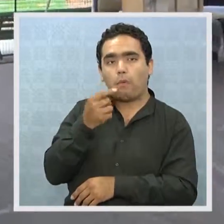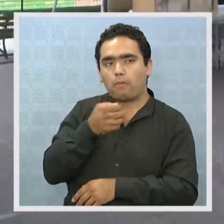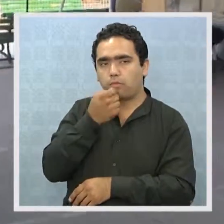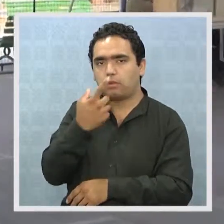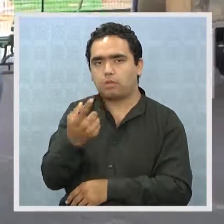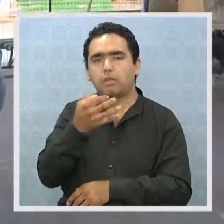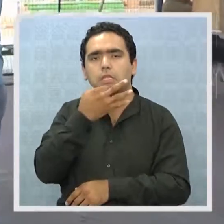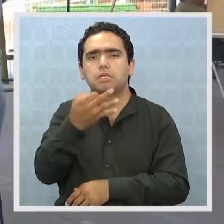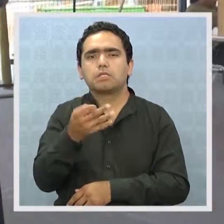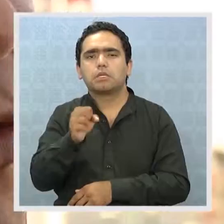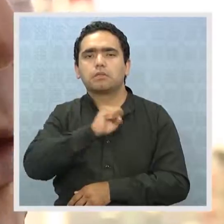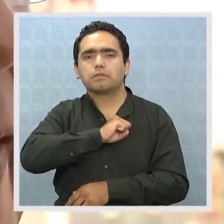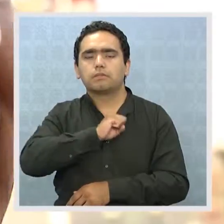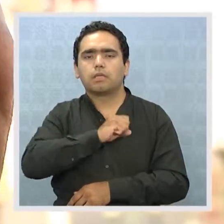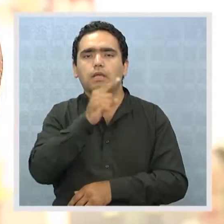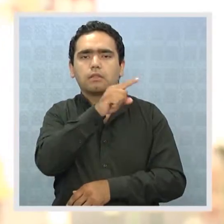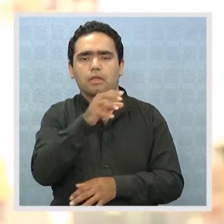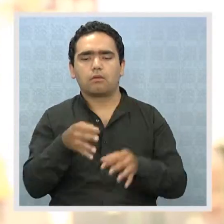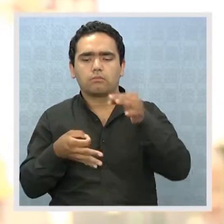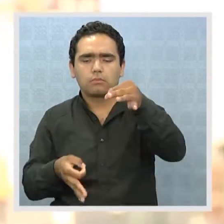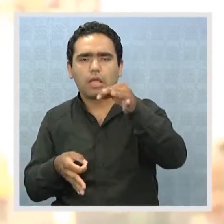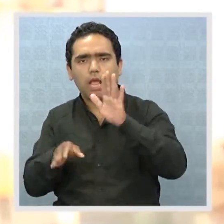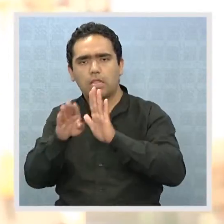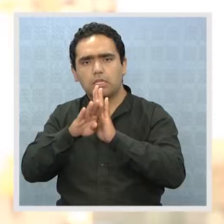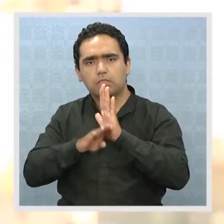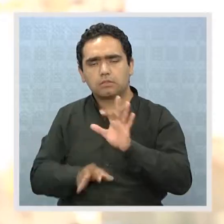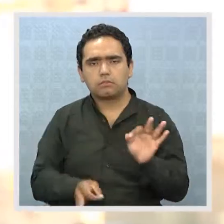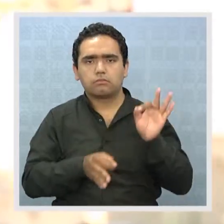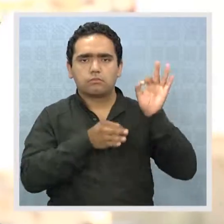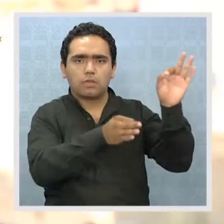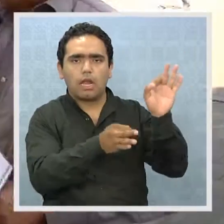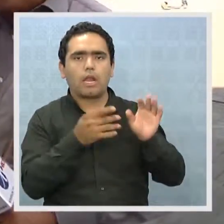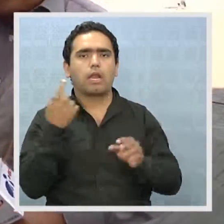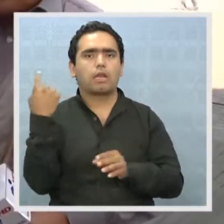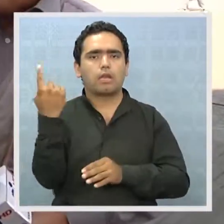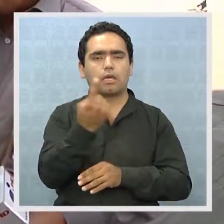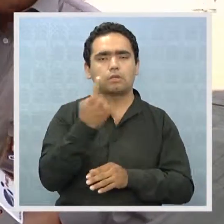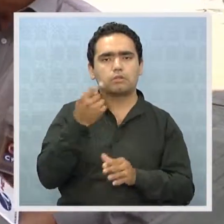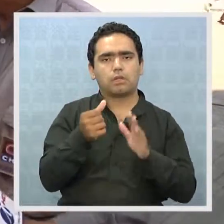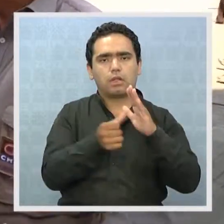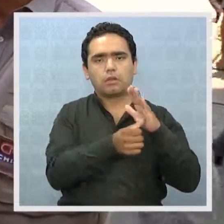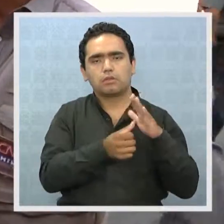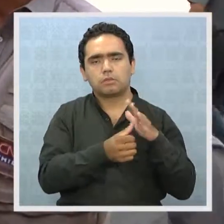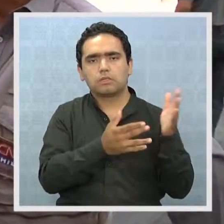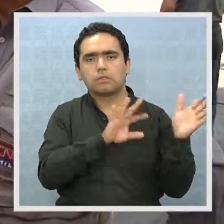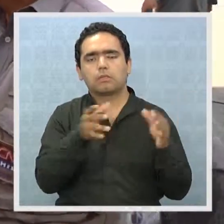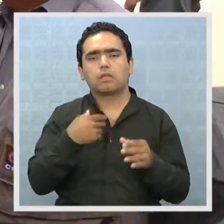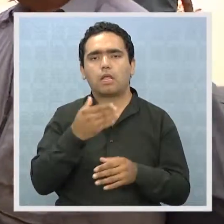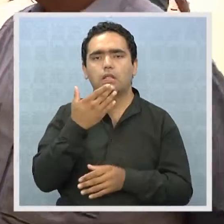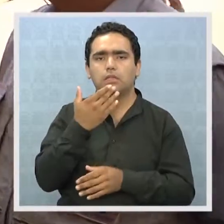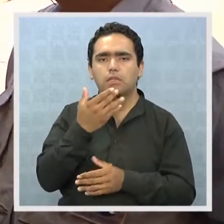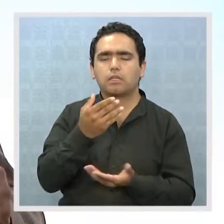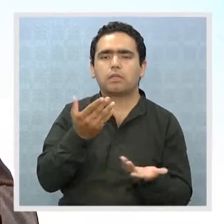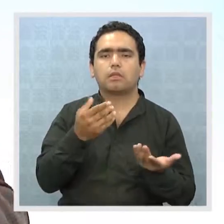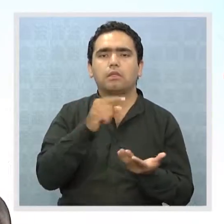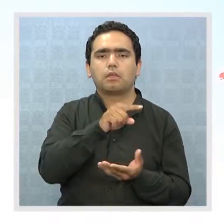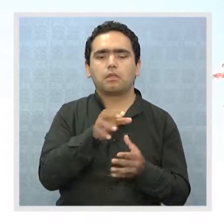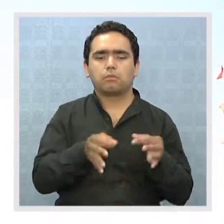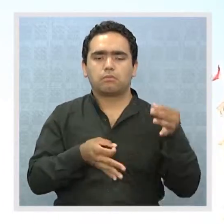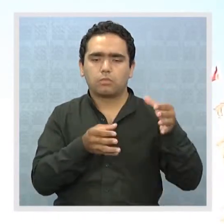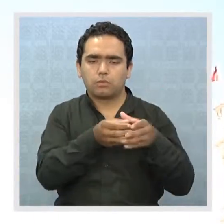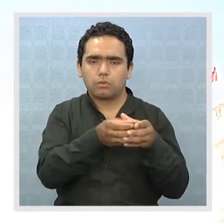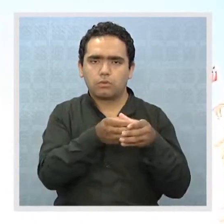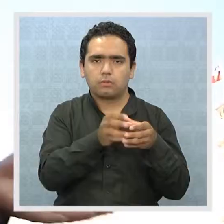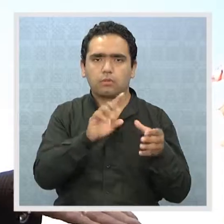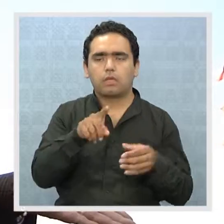denunciante Luxemburgo dijo que en Santiago entregará los antecedentes al Consejo Nacional y al Tribunal Supremo de su